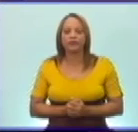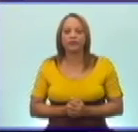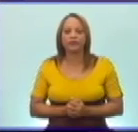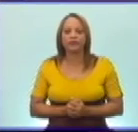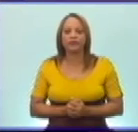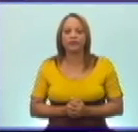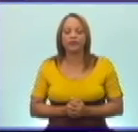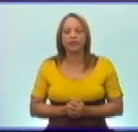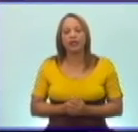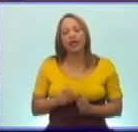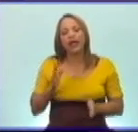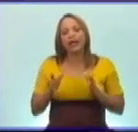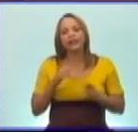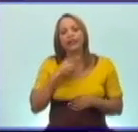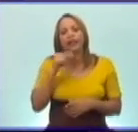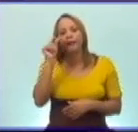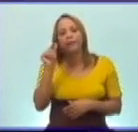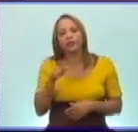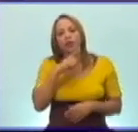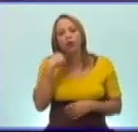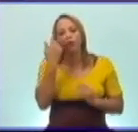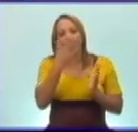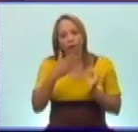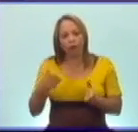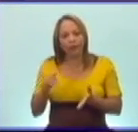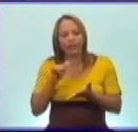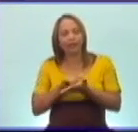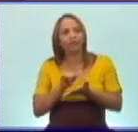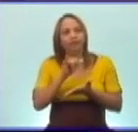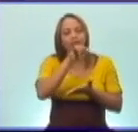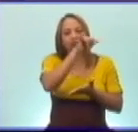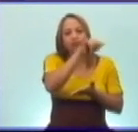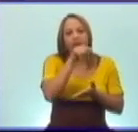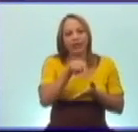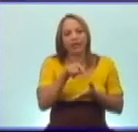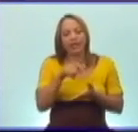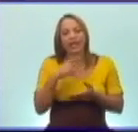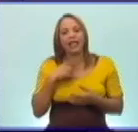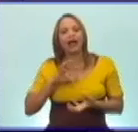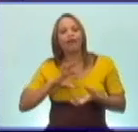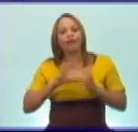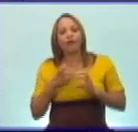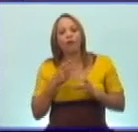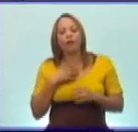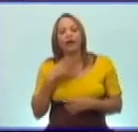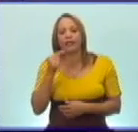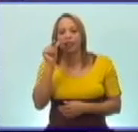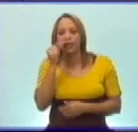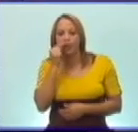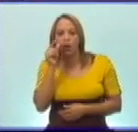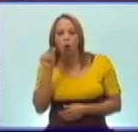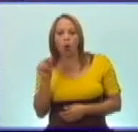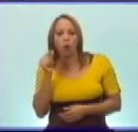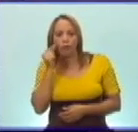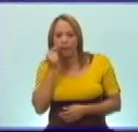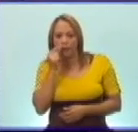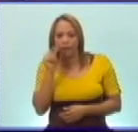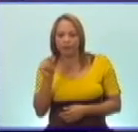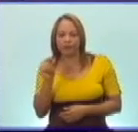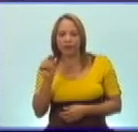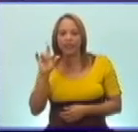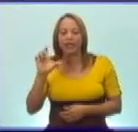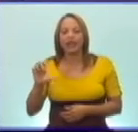Entre las víctimas del ataque aéreo a la FARC, la actitud del miliciano Eduardo García Delgado